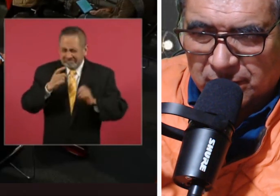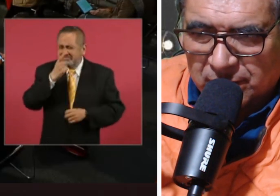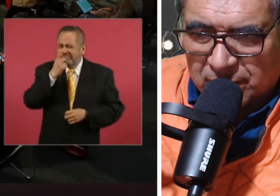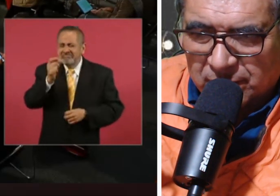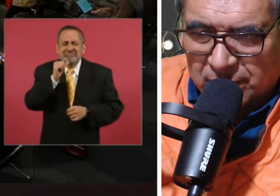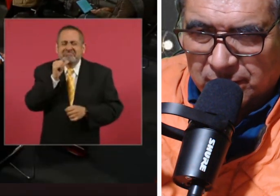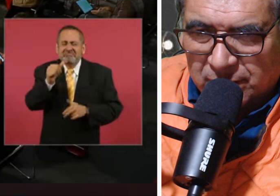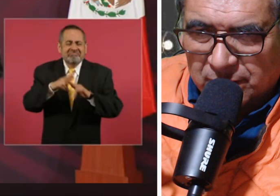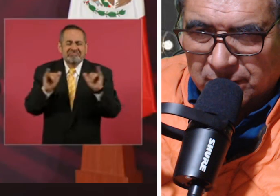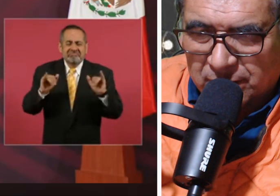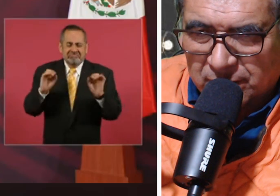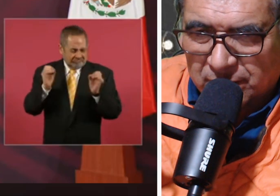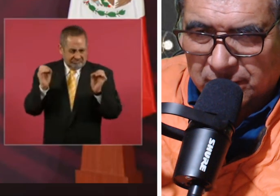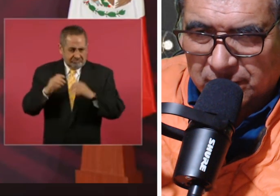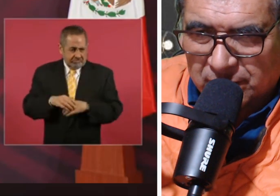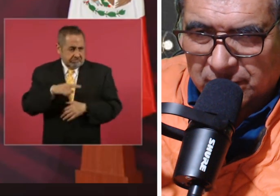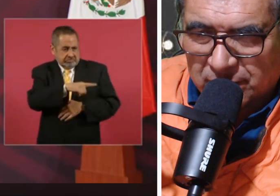no sé de dónde lo sacamos